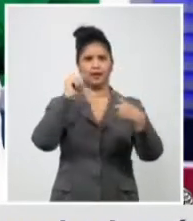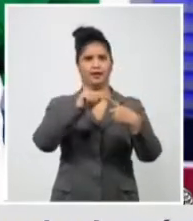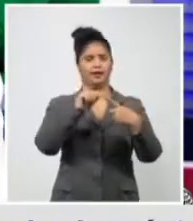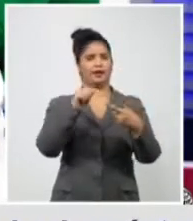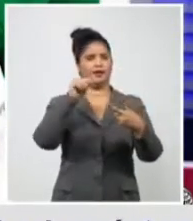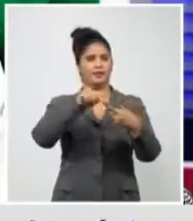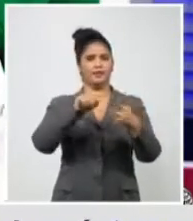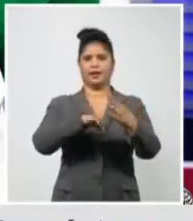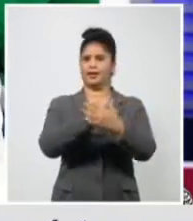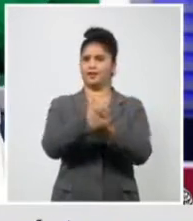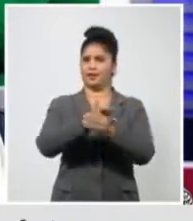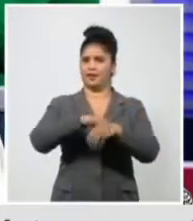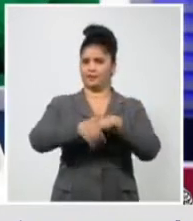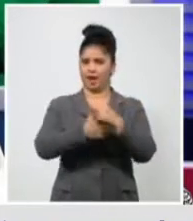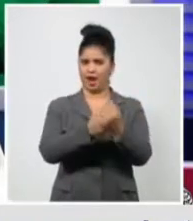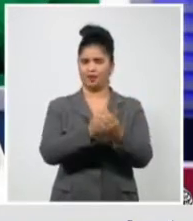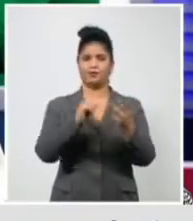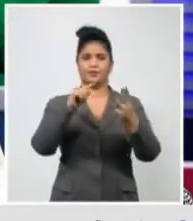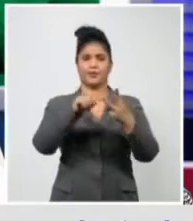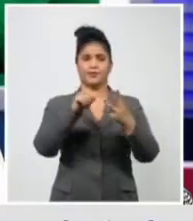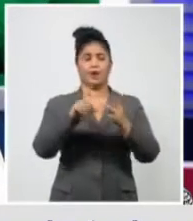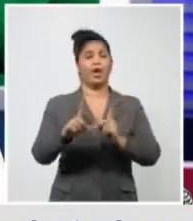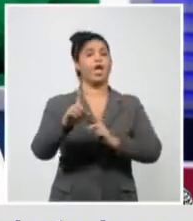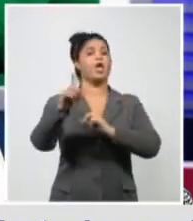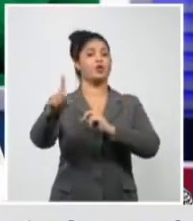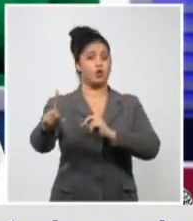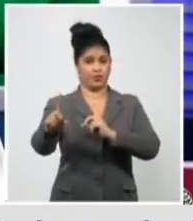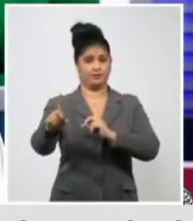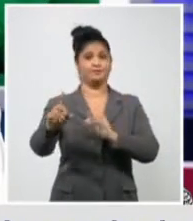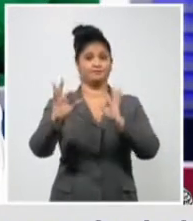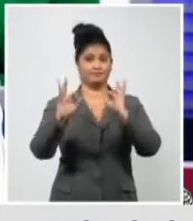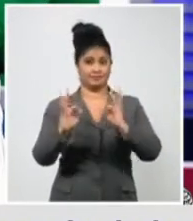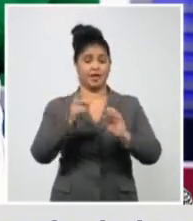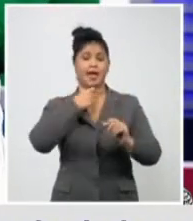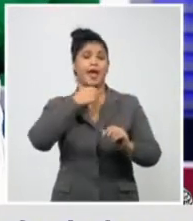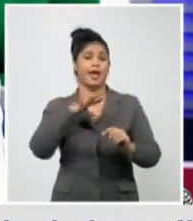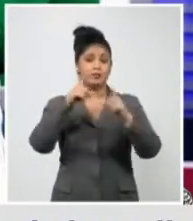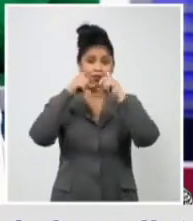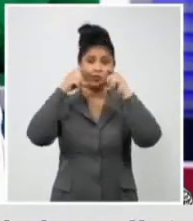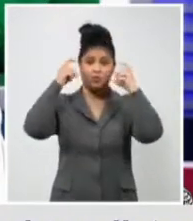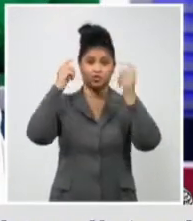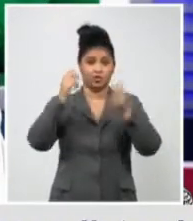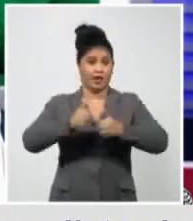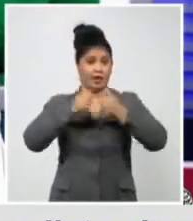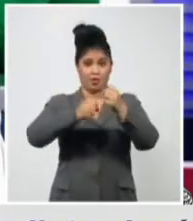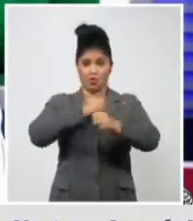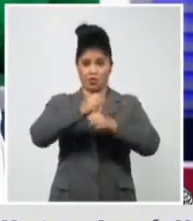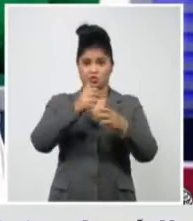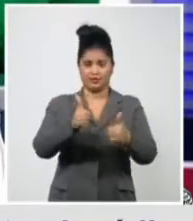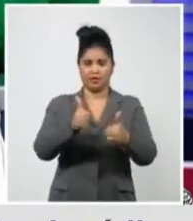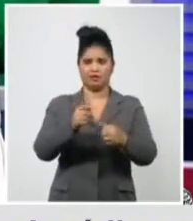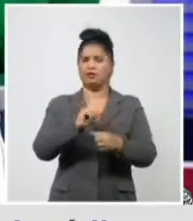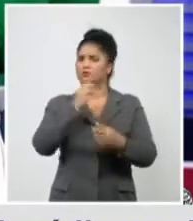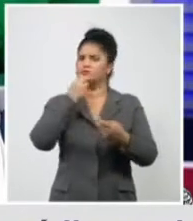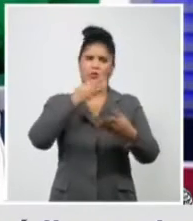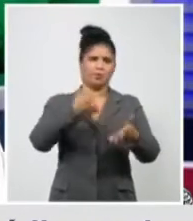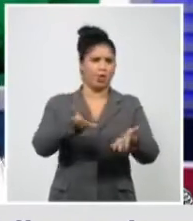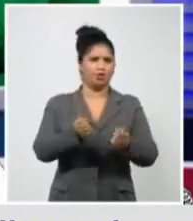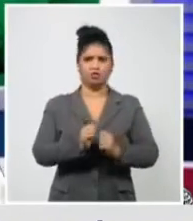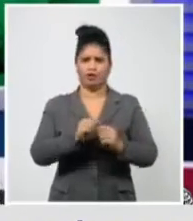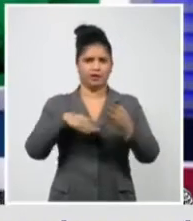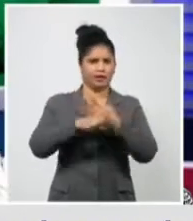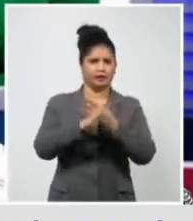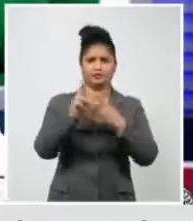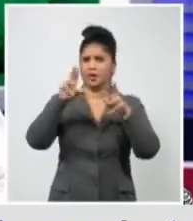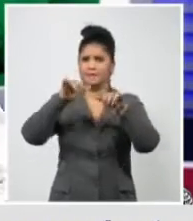hubiera producido la situación o el incremento de casos que lamentablemente estamos teniendo acá, en